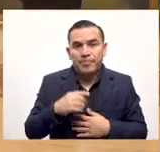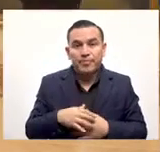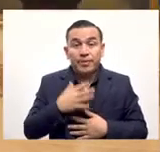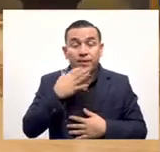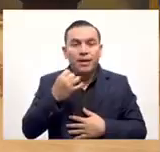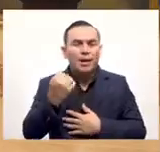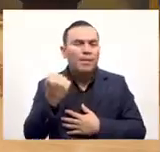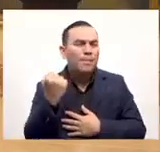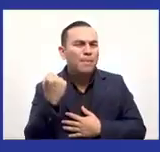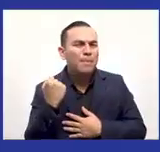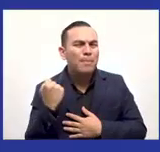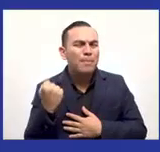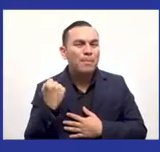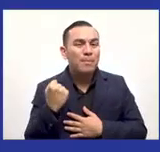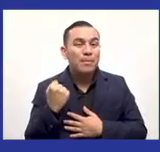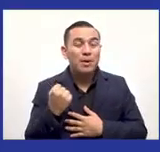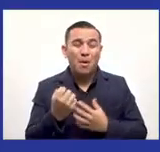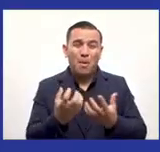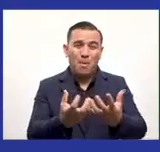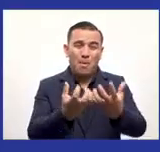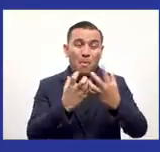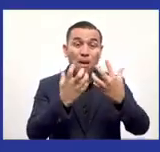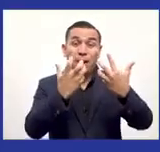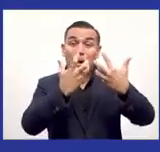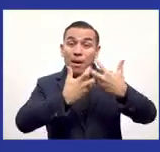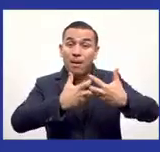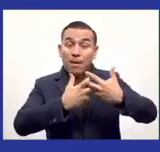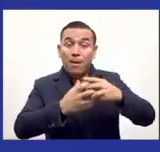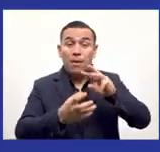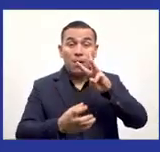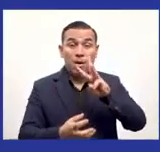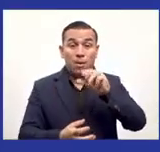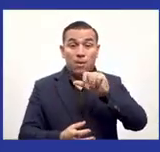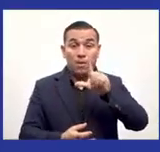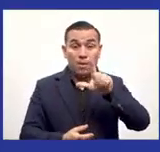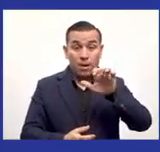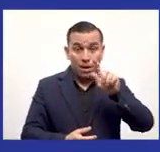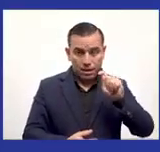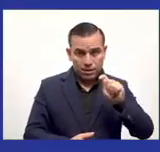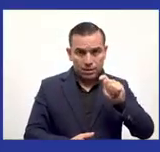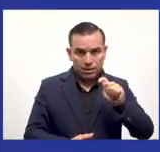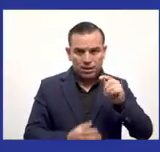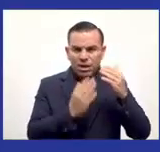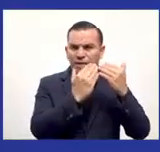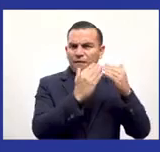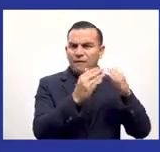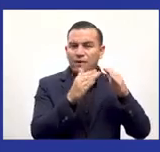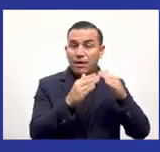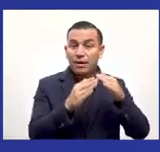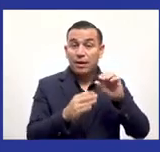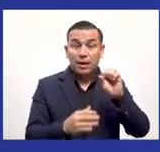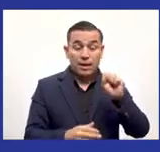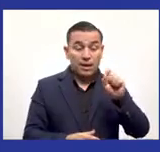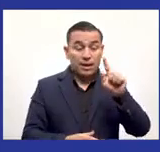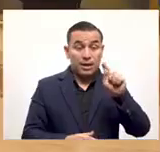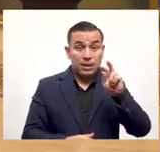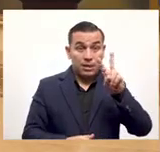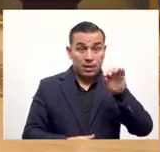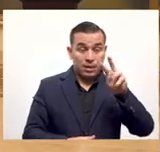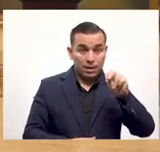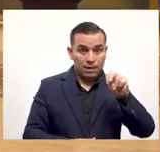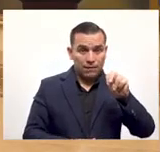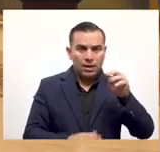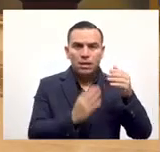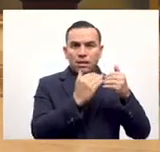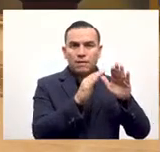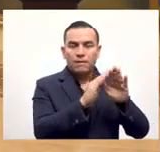importante hay cientos de empresas que ofrecen wallets en el mundo muy probablemente Steve no traiga la wallet del gobierno sino que él va a